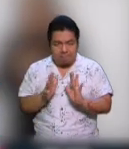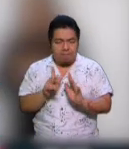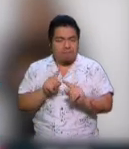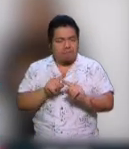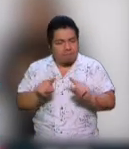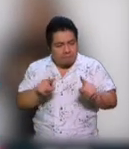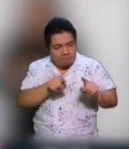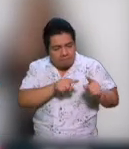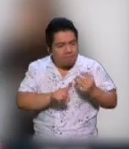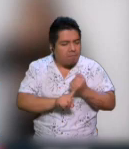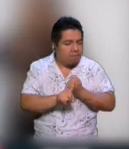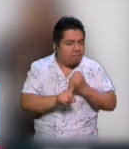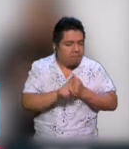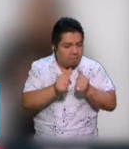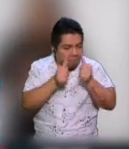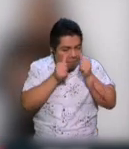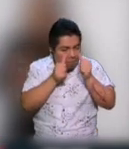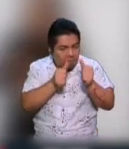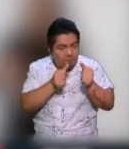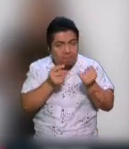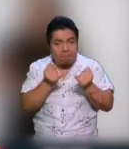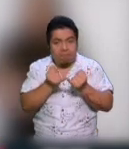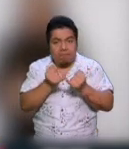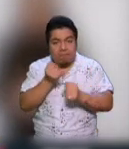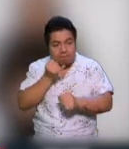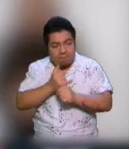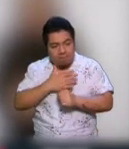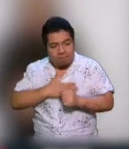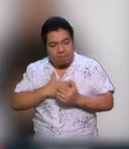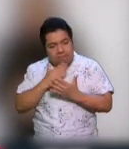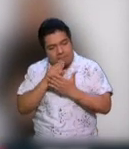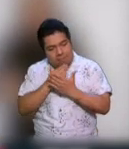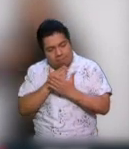atendiendo las causas y disminuyendo la impunidad.